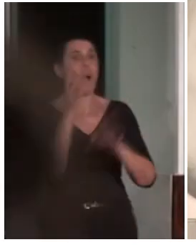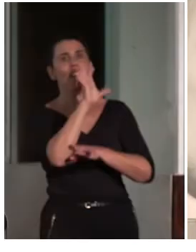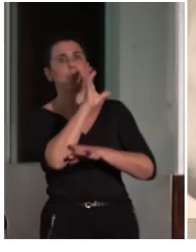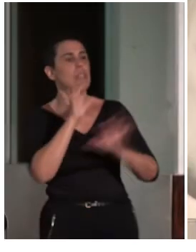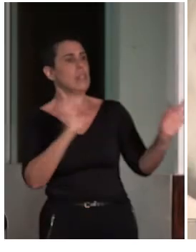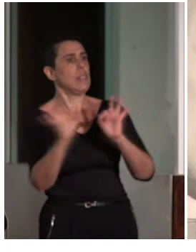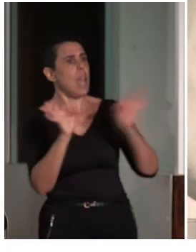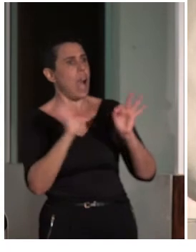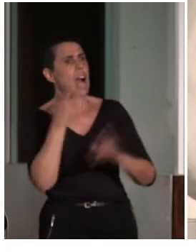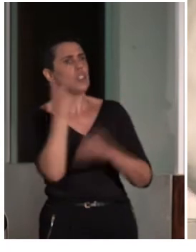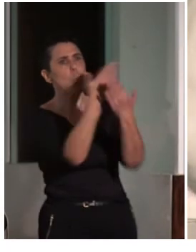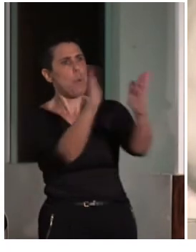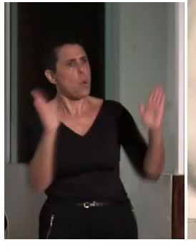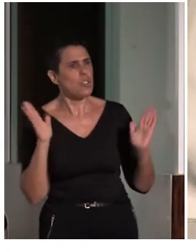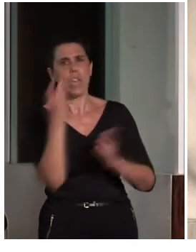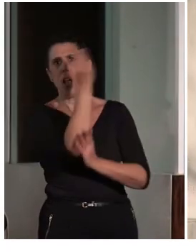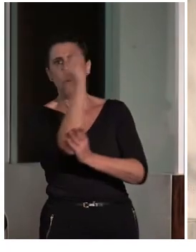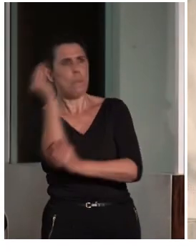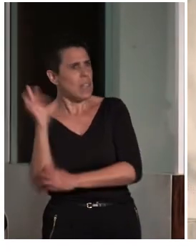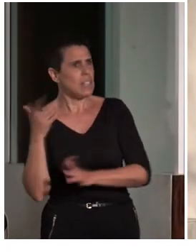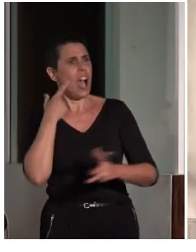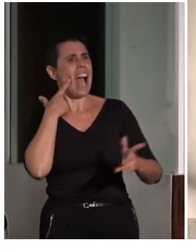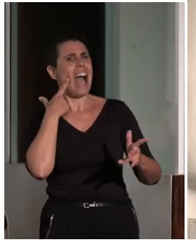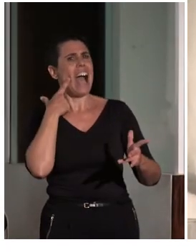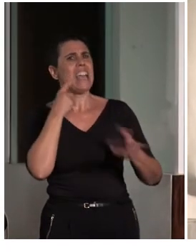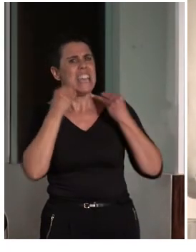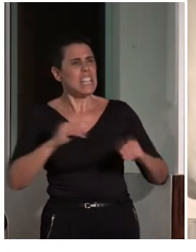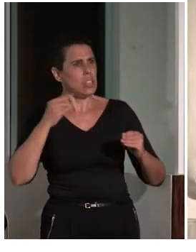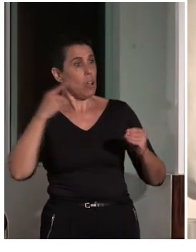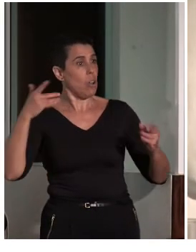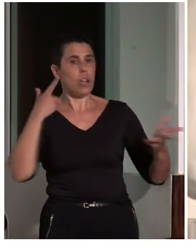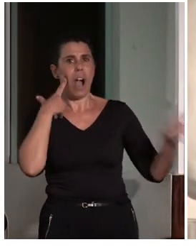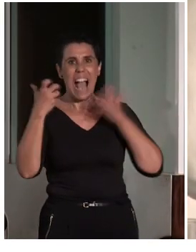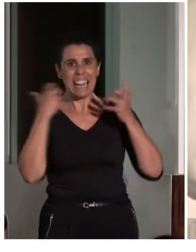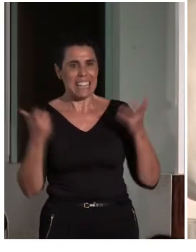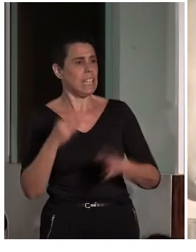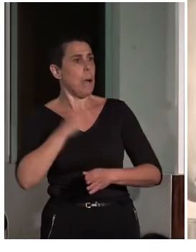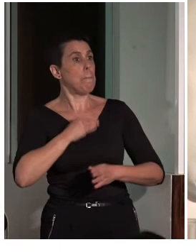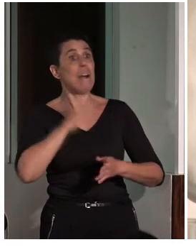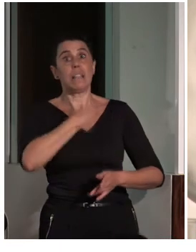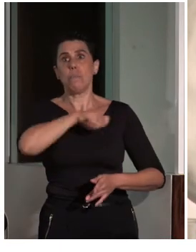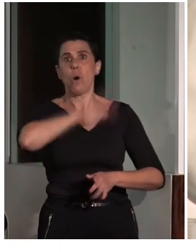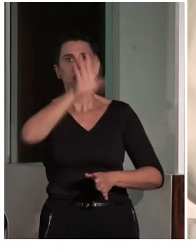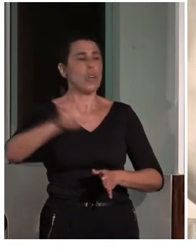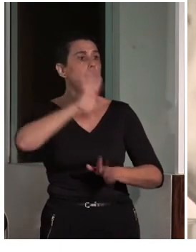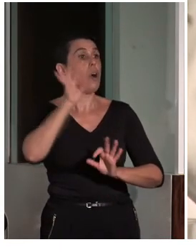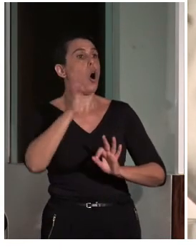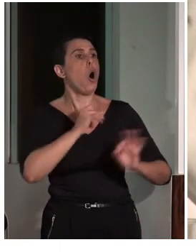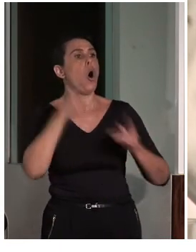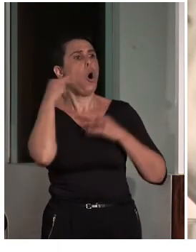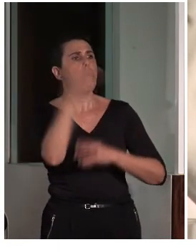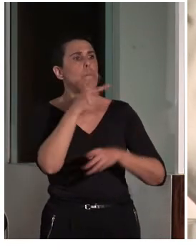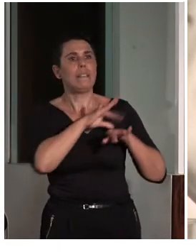teatros, museos nacionales, monumentos históricos artísticos, del patrimonio del Estado y visitas guiadas en las que participen personas